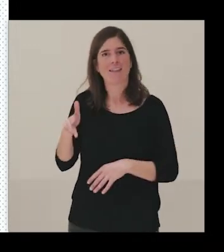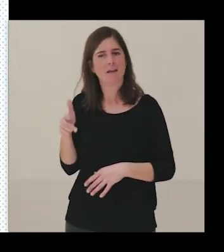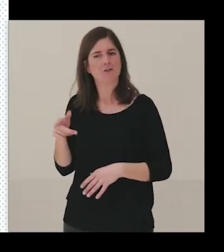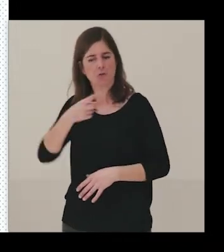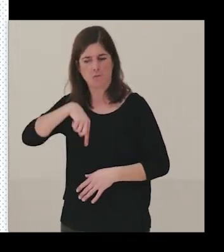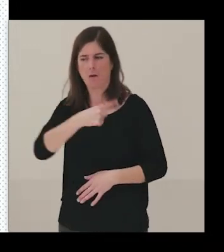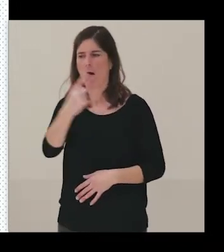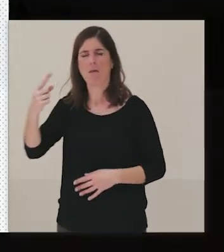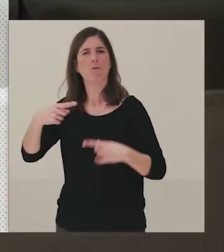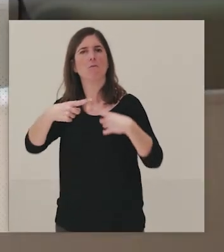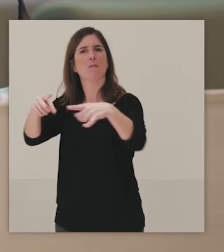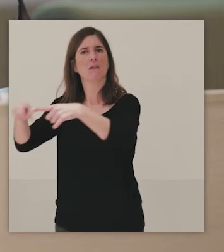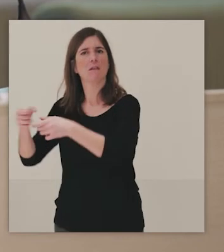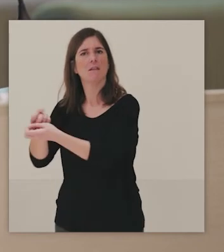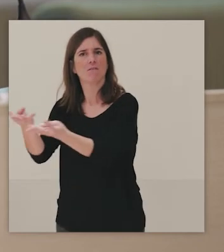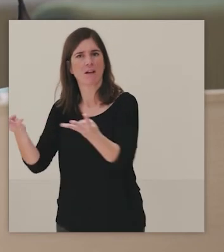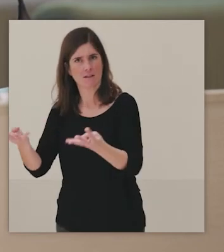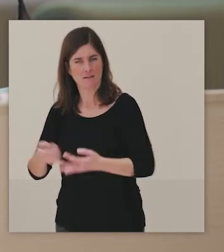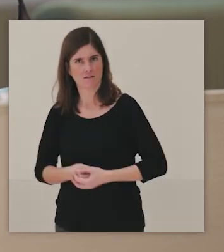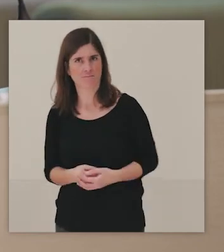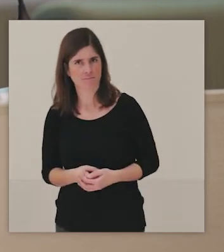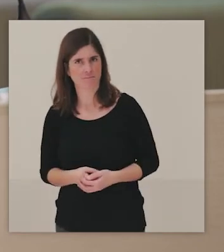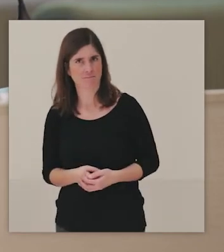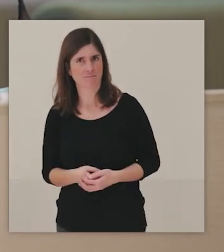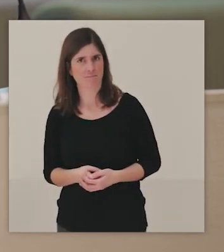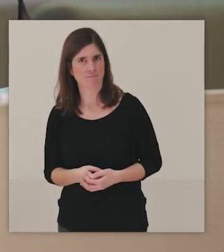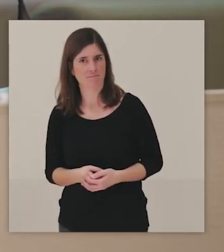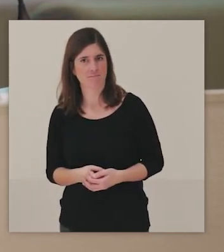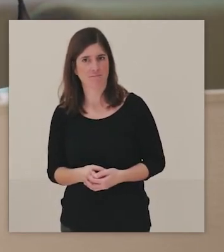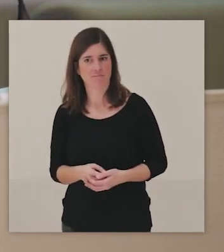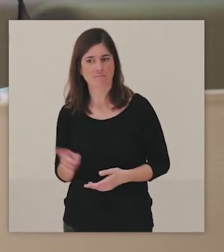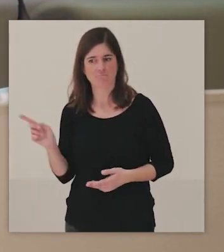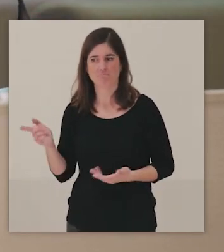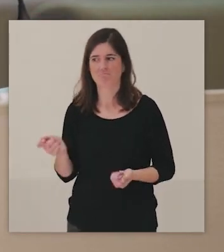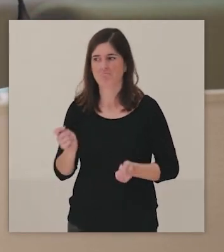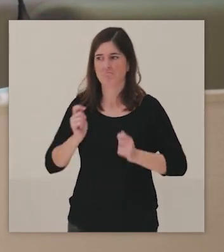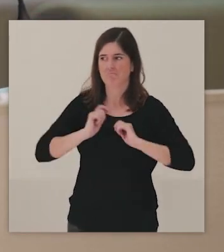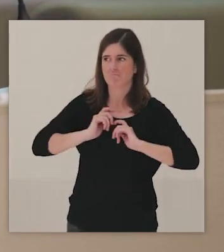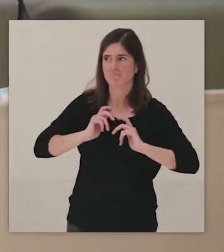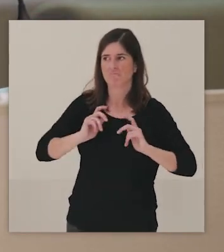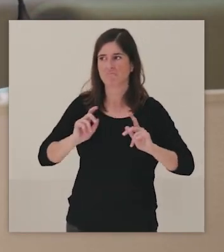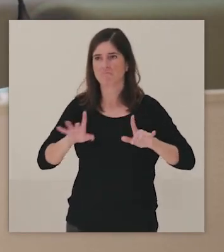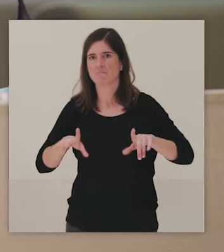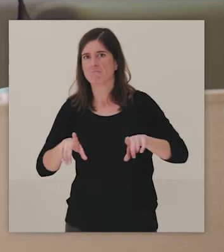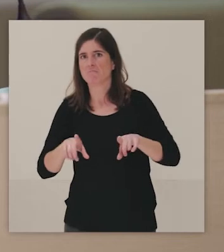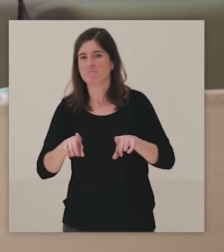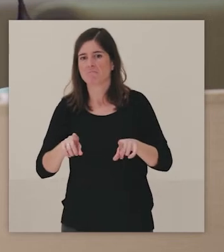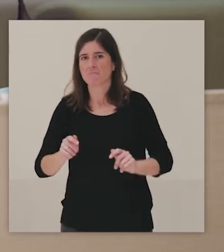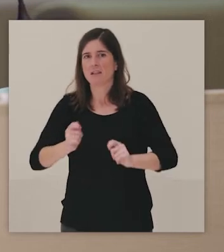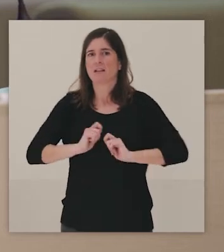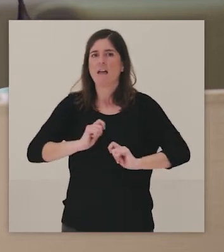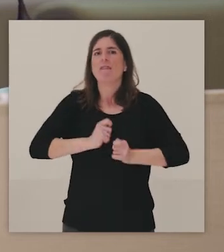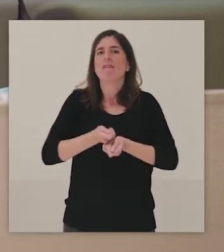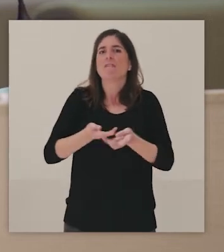y hablar precisamente de todo lo que nos aporta y nos hace ser como somos la